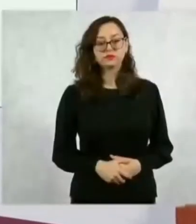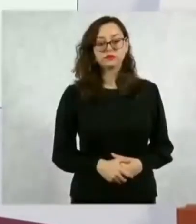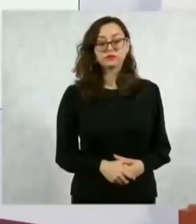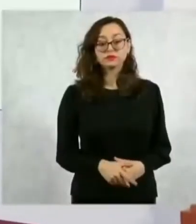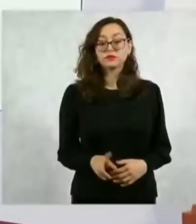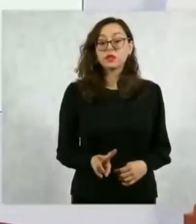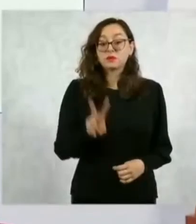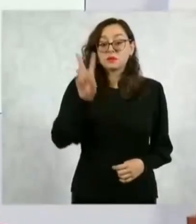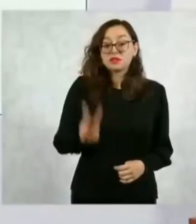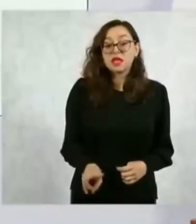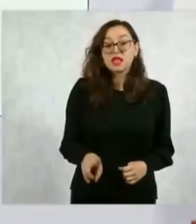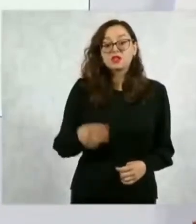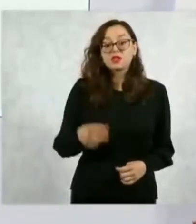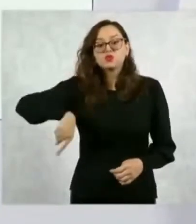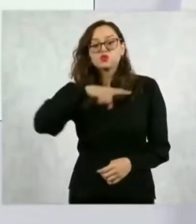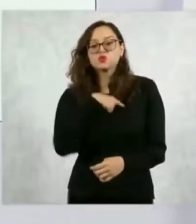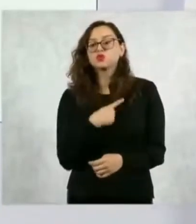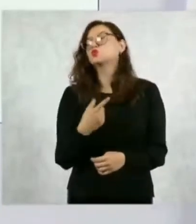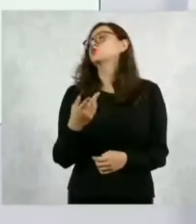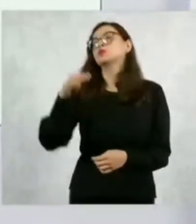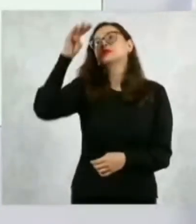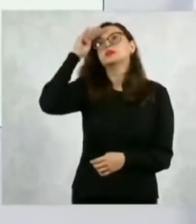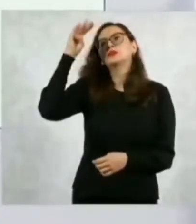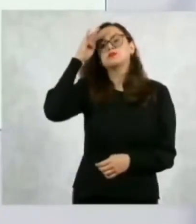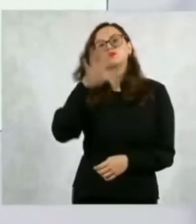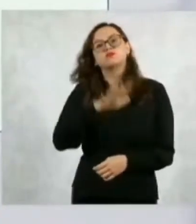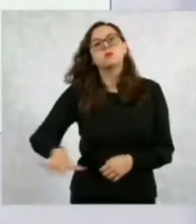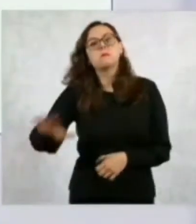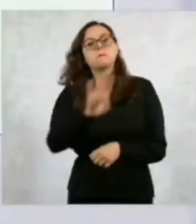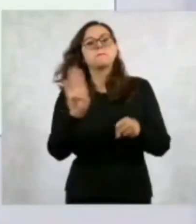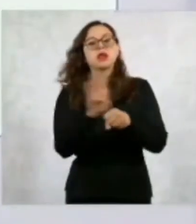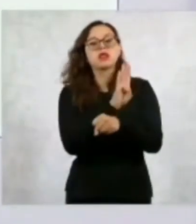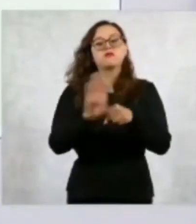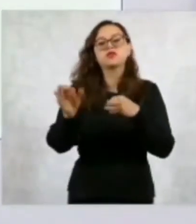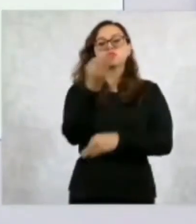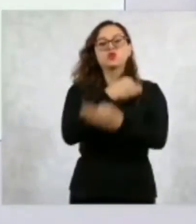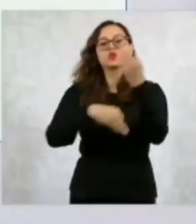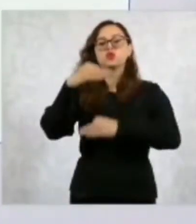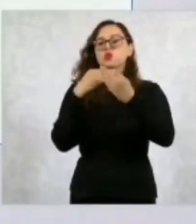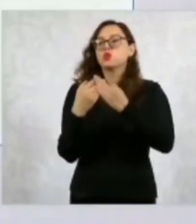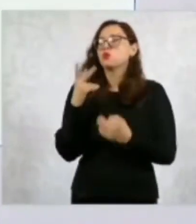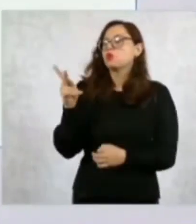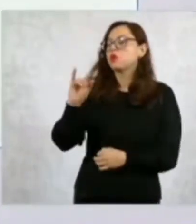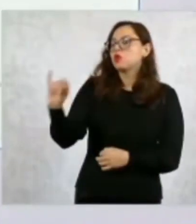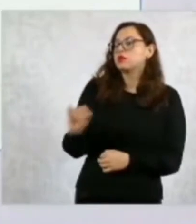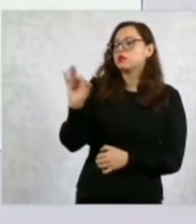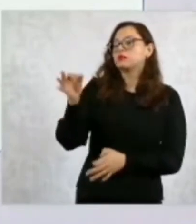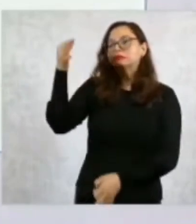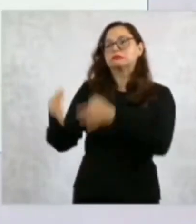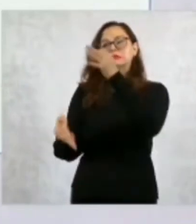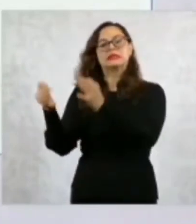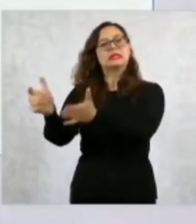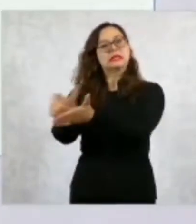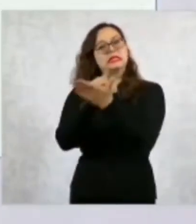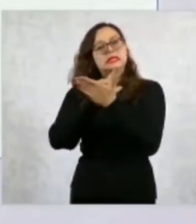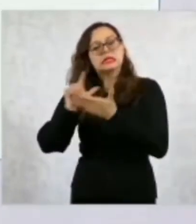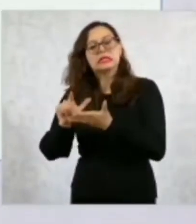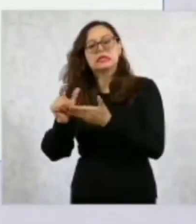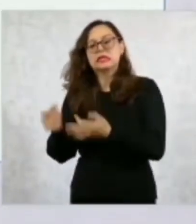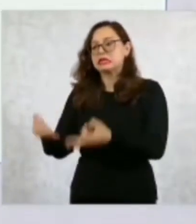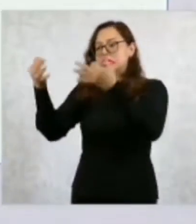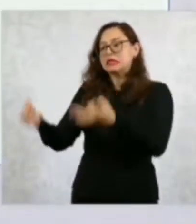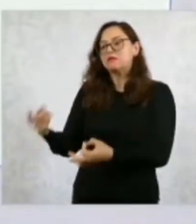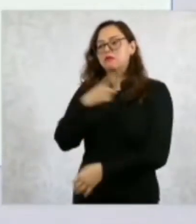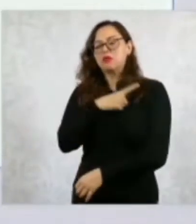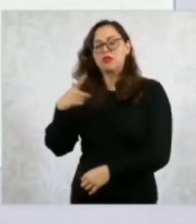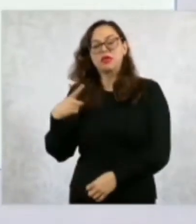sanear el Poder Judicial en México. Es falso esta idea de que, como dijo ahí Calderón